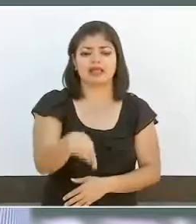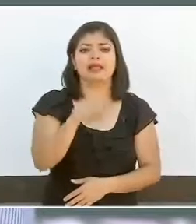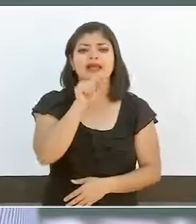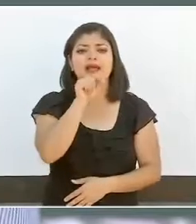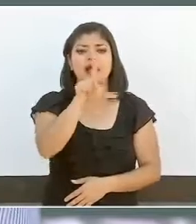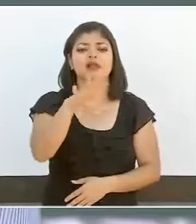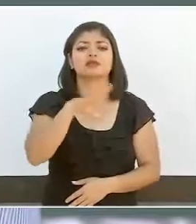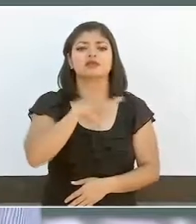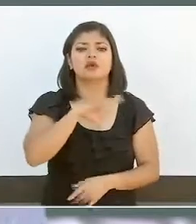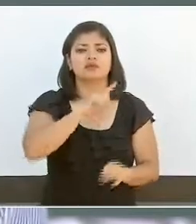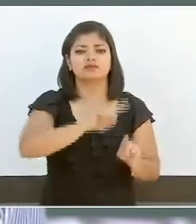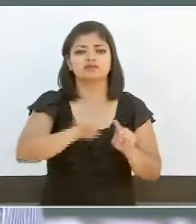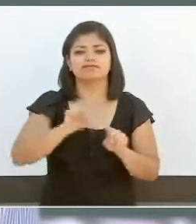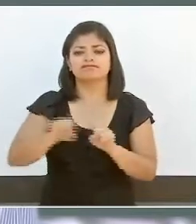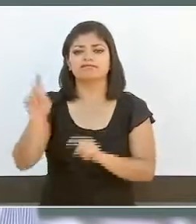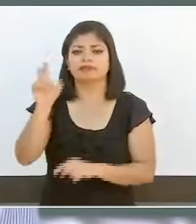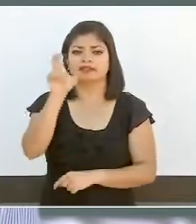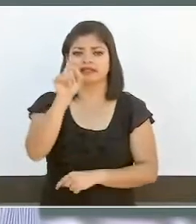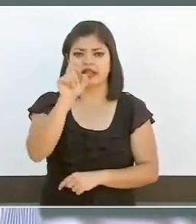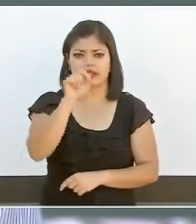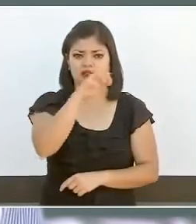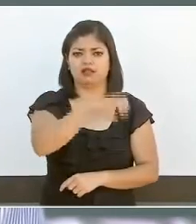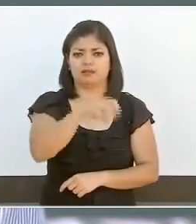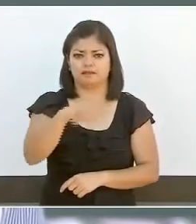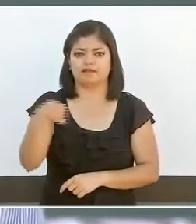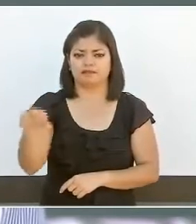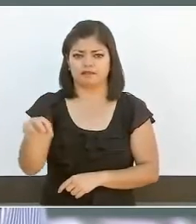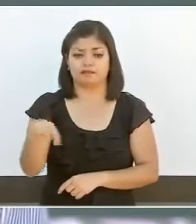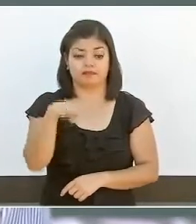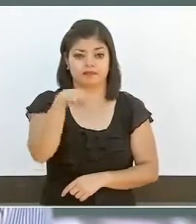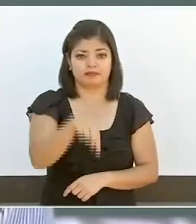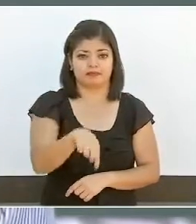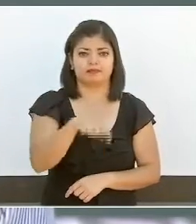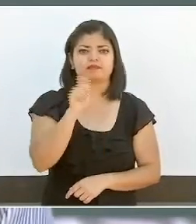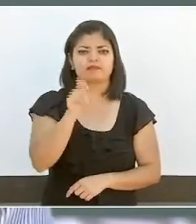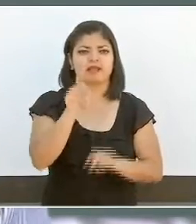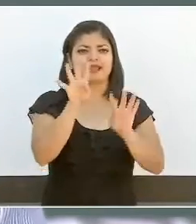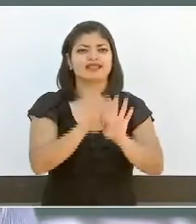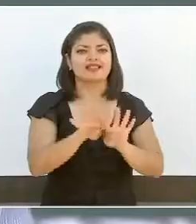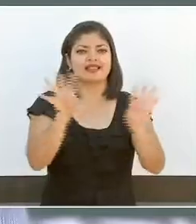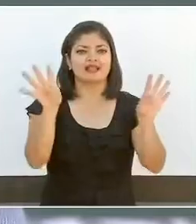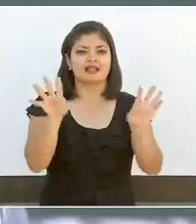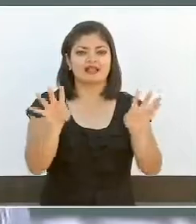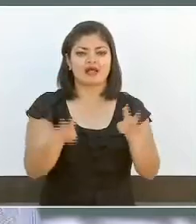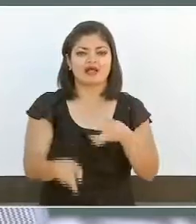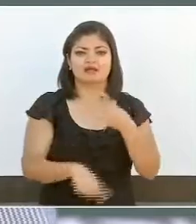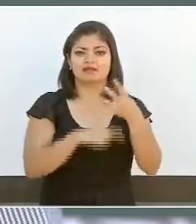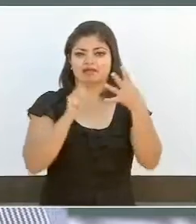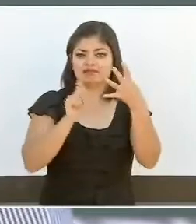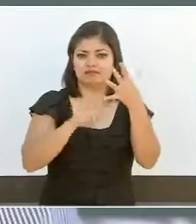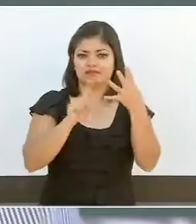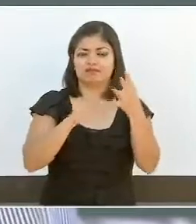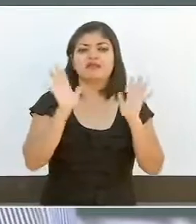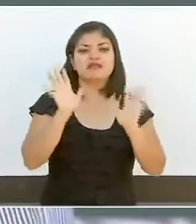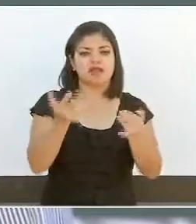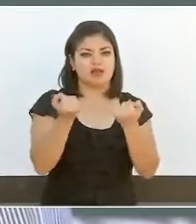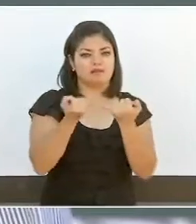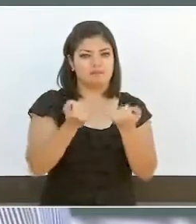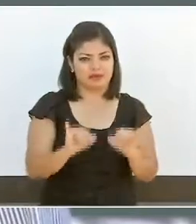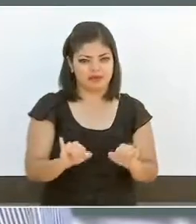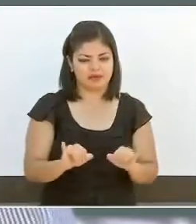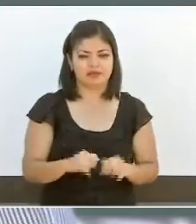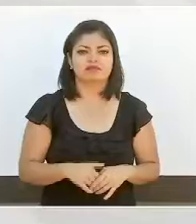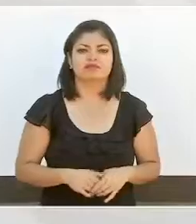treinta, siendo aquí en Tequila el cuarto cuartel inaugurado, y